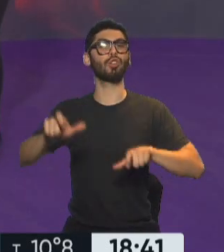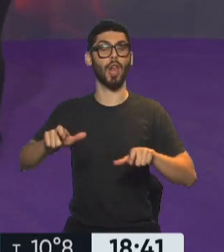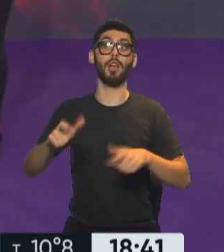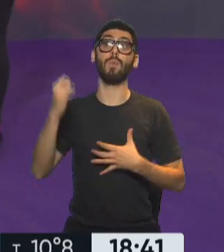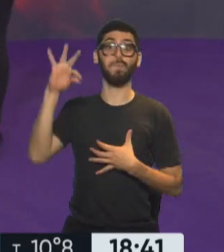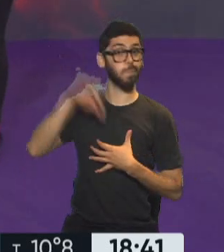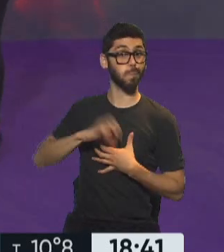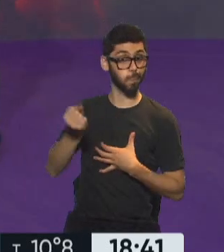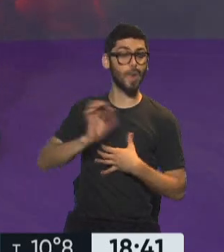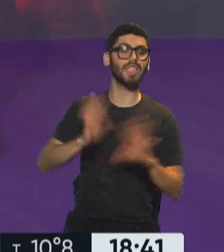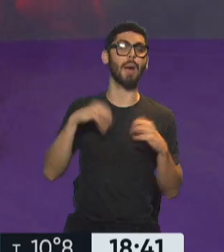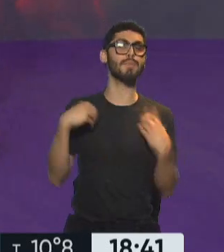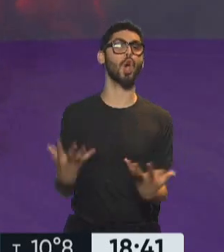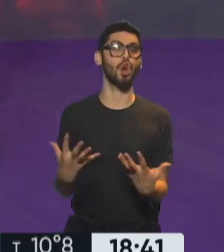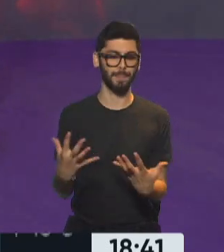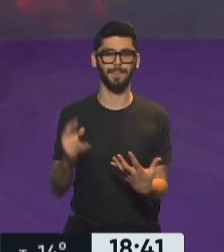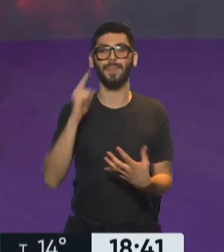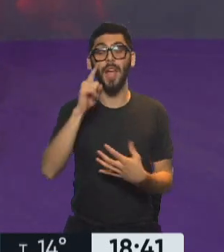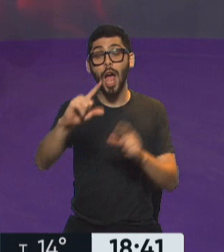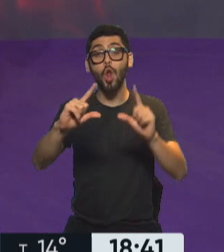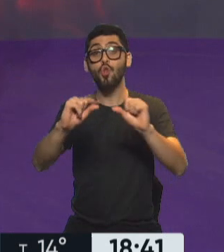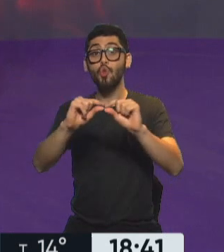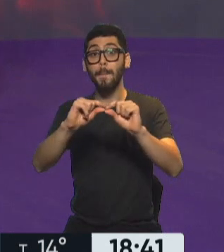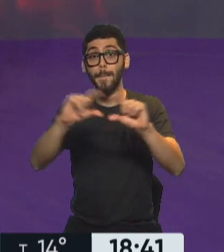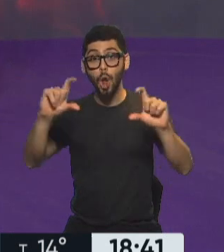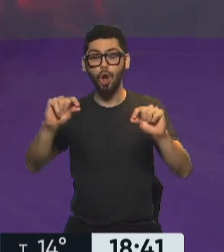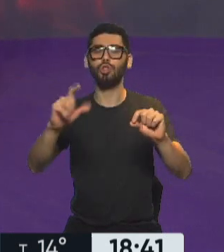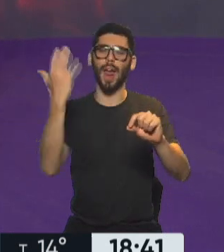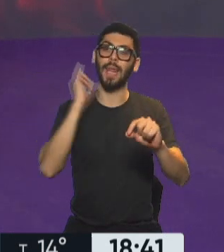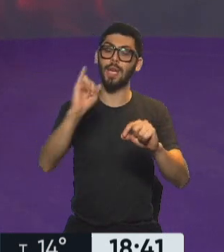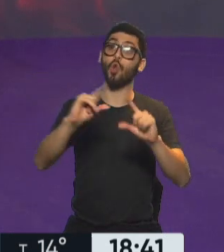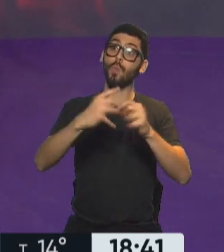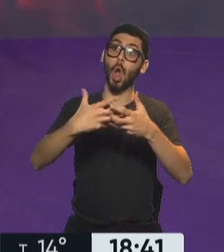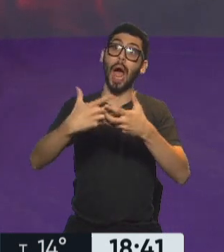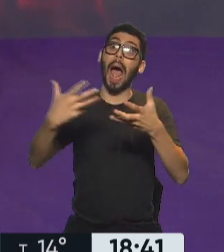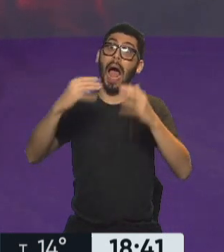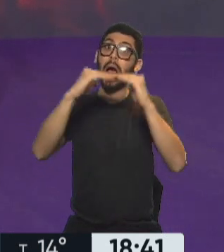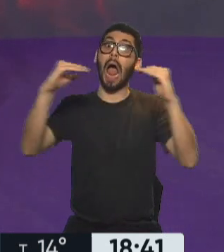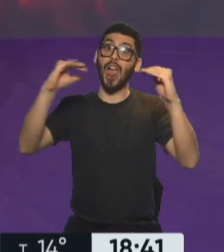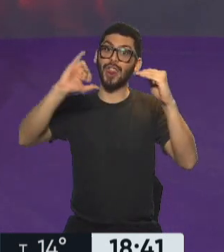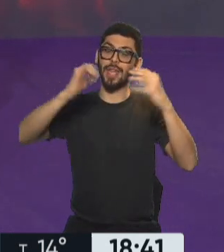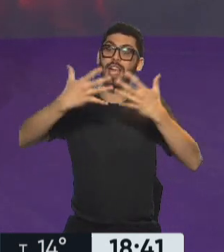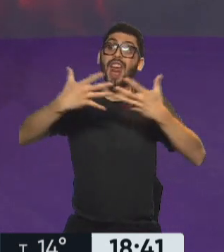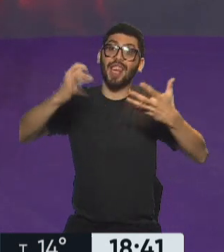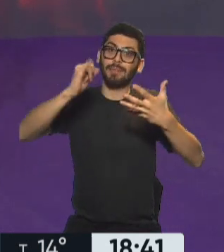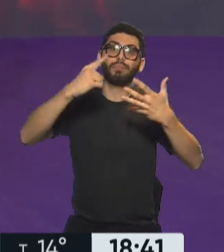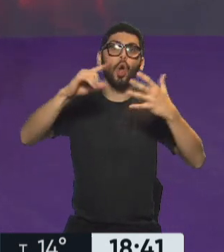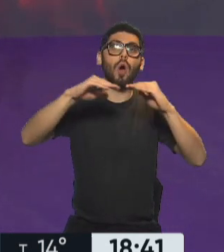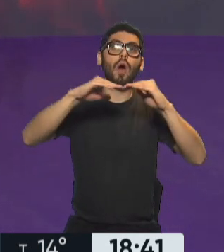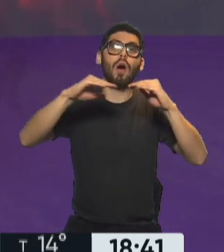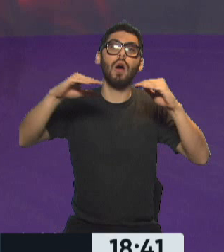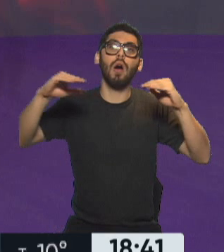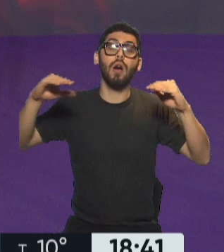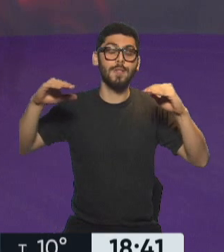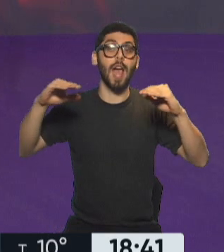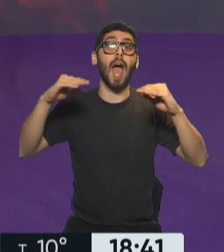recuperaron. Fíjense este número. Yo les decía que son números altos, pero que generaron un amesetamiento en la cantidad de contagios diarios y que permitió